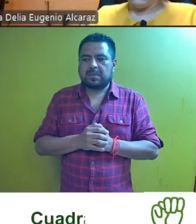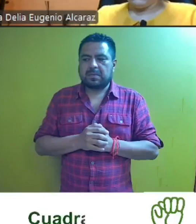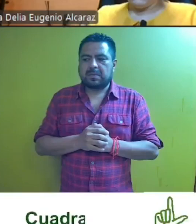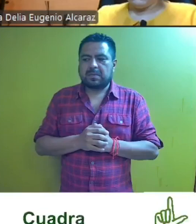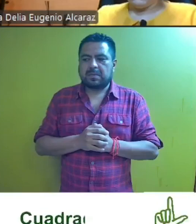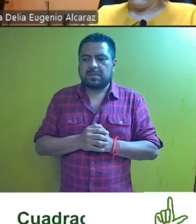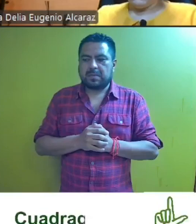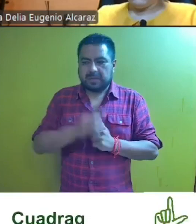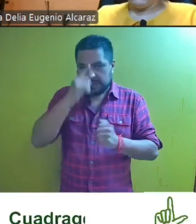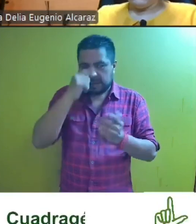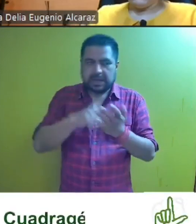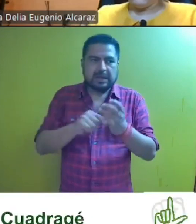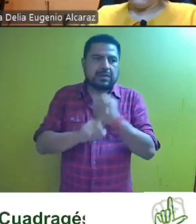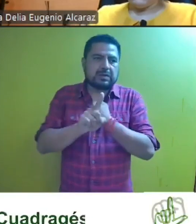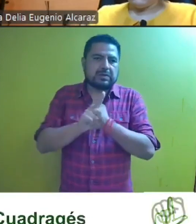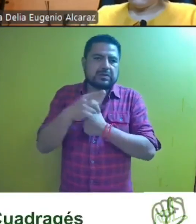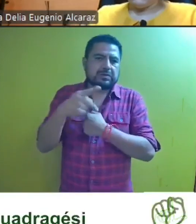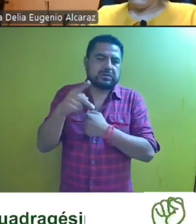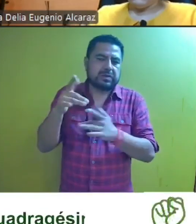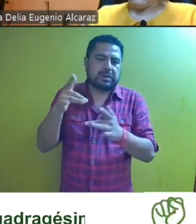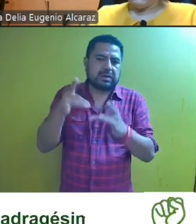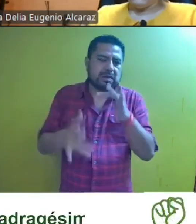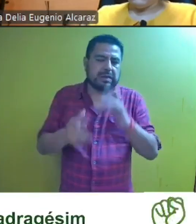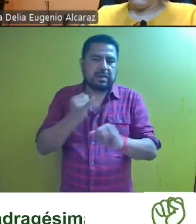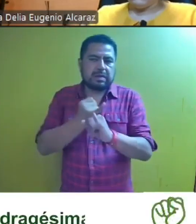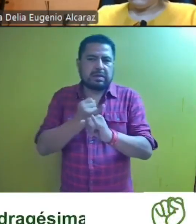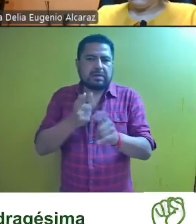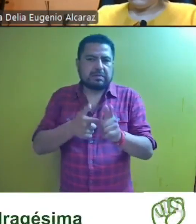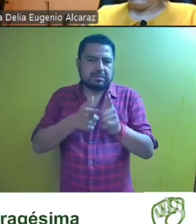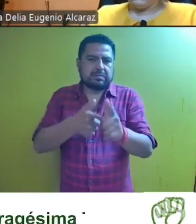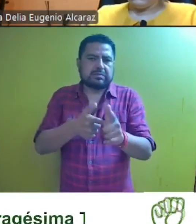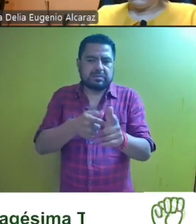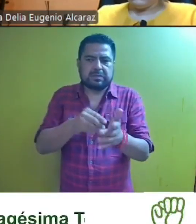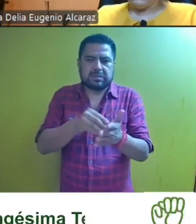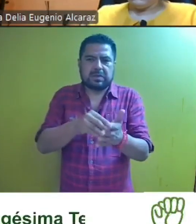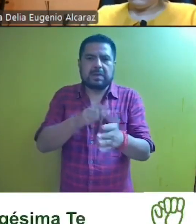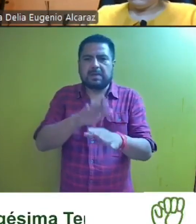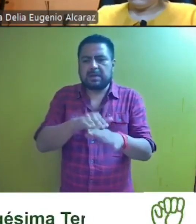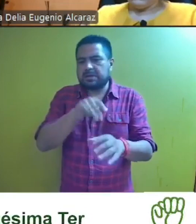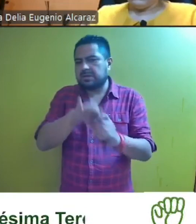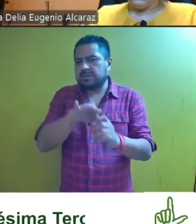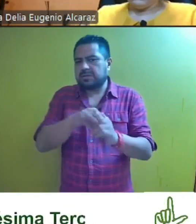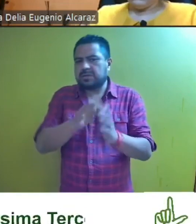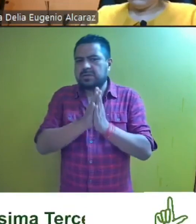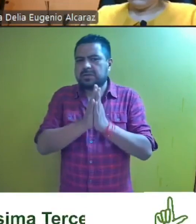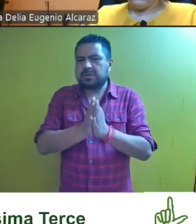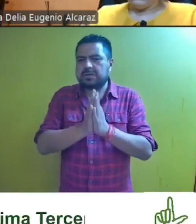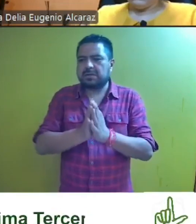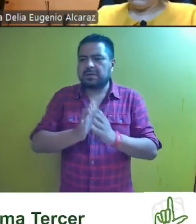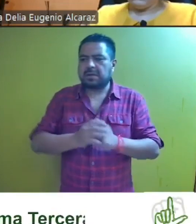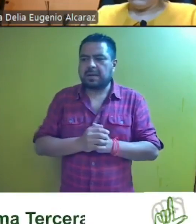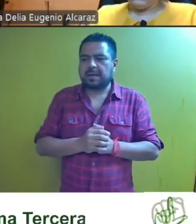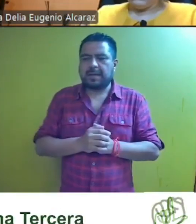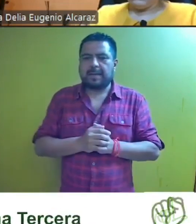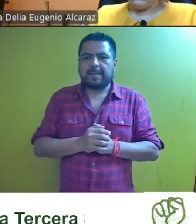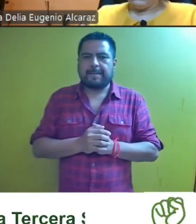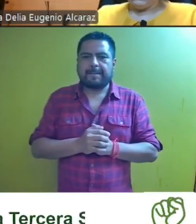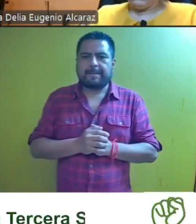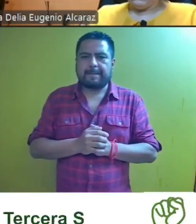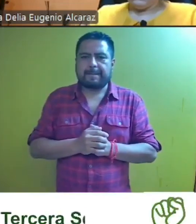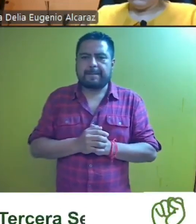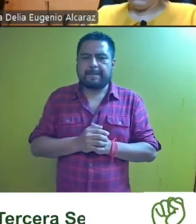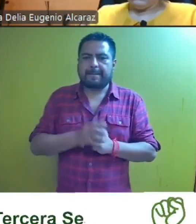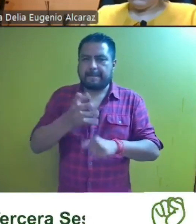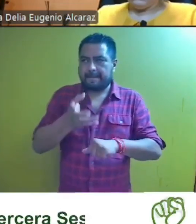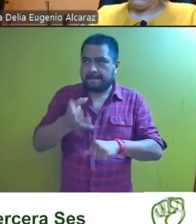Creo que tiene problemas con su conexión. Por favor, continúe tomando las votaciones de las demás ponencias. Nosotros,